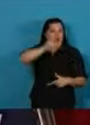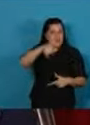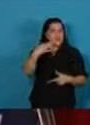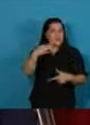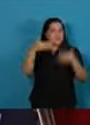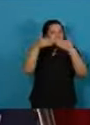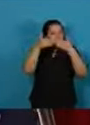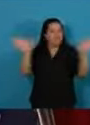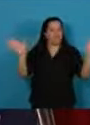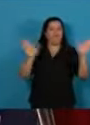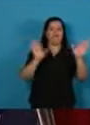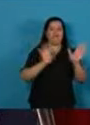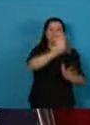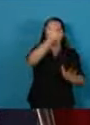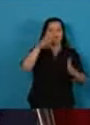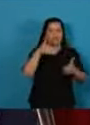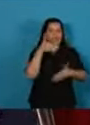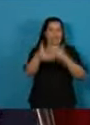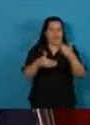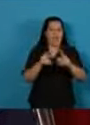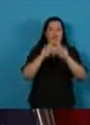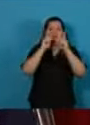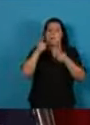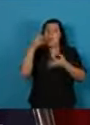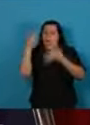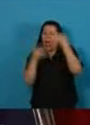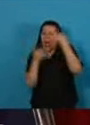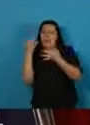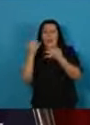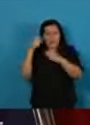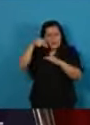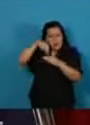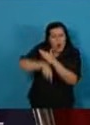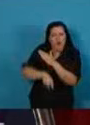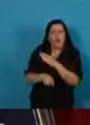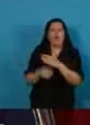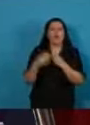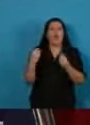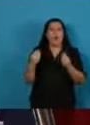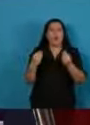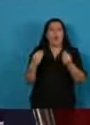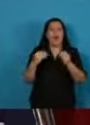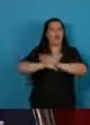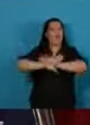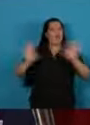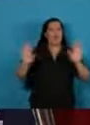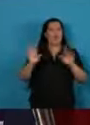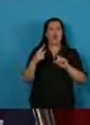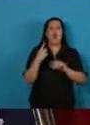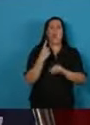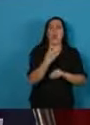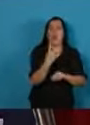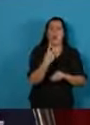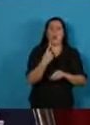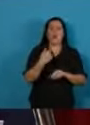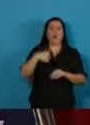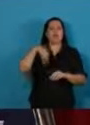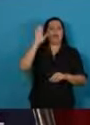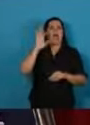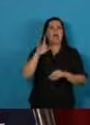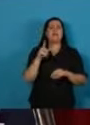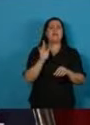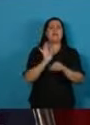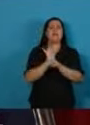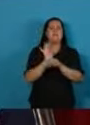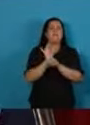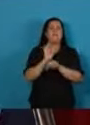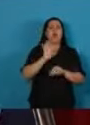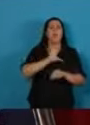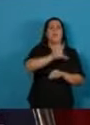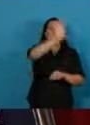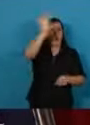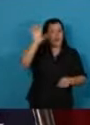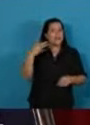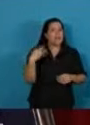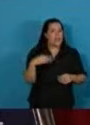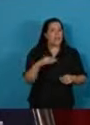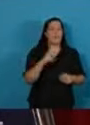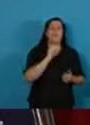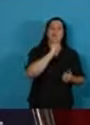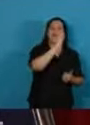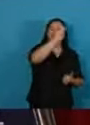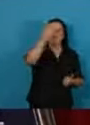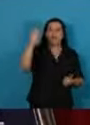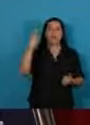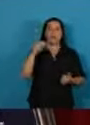vamos a realizar un análisis exhaustivo a fin de descentralizar y o relocalizar en distintas provincias a los